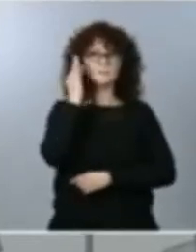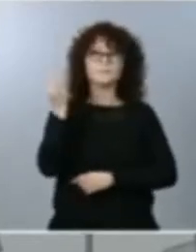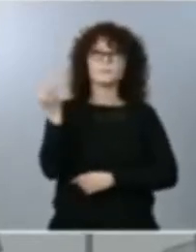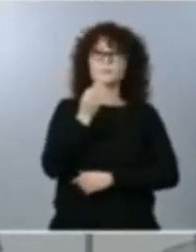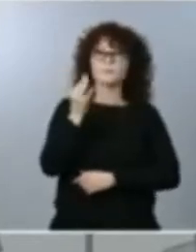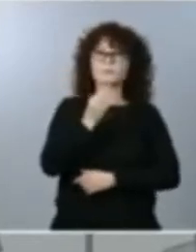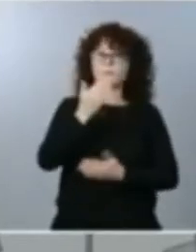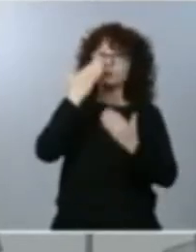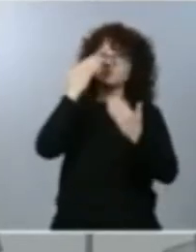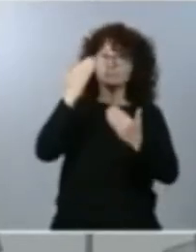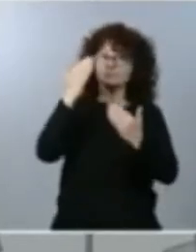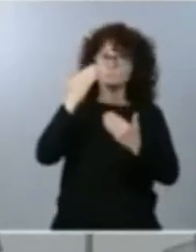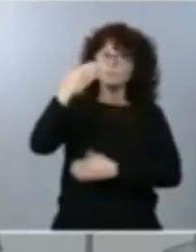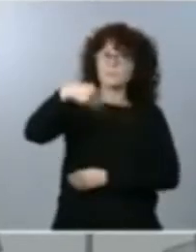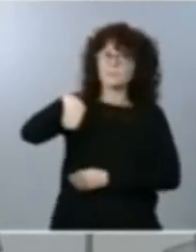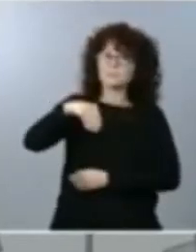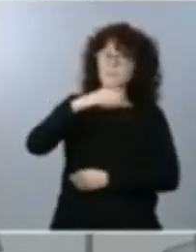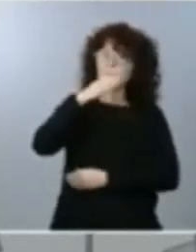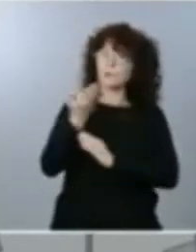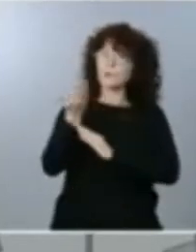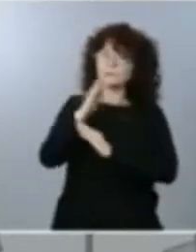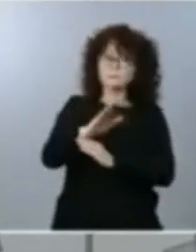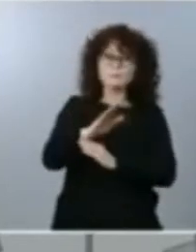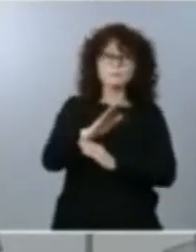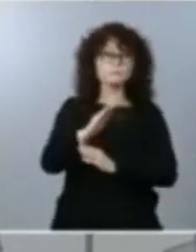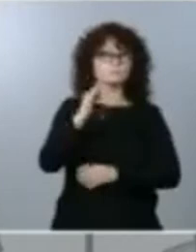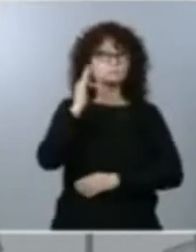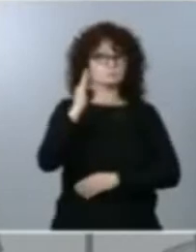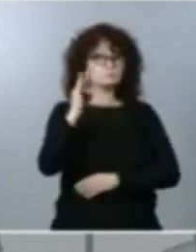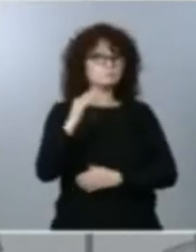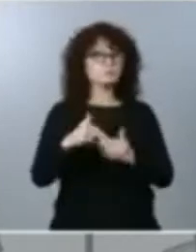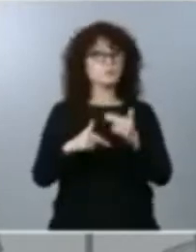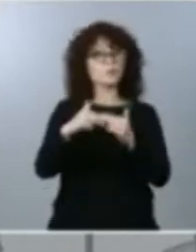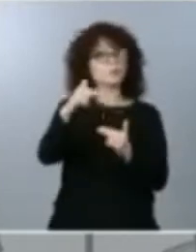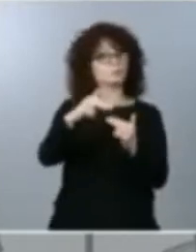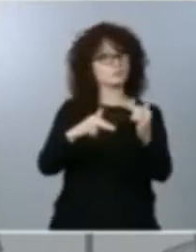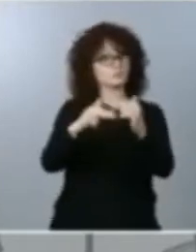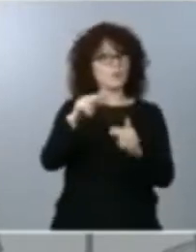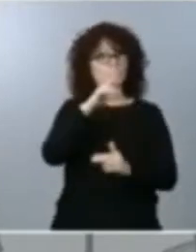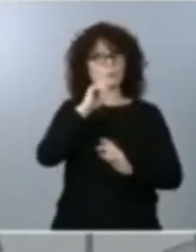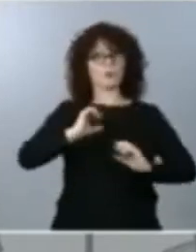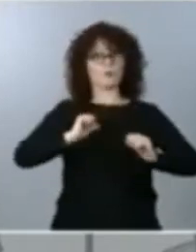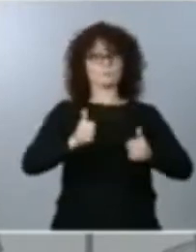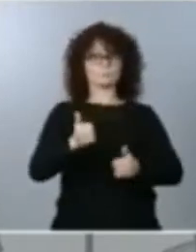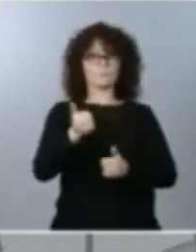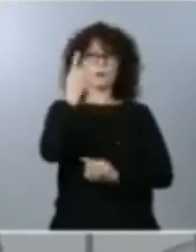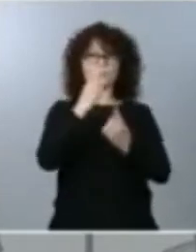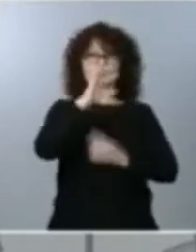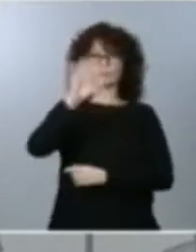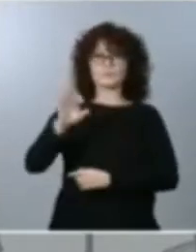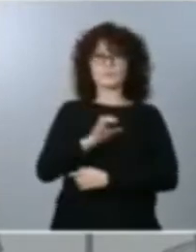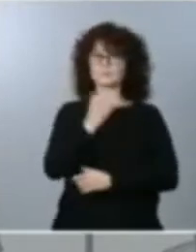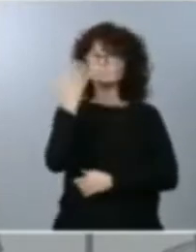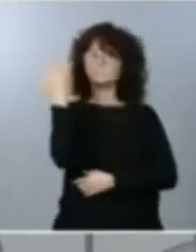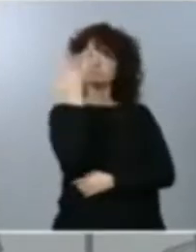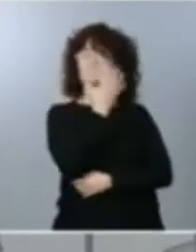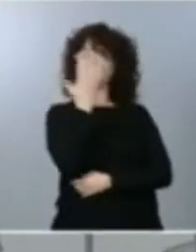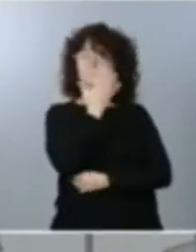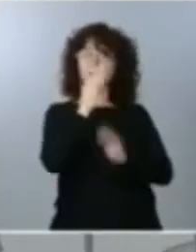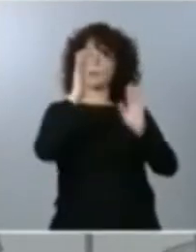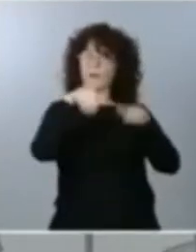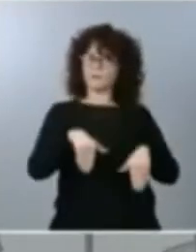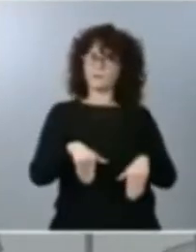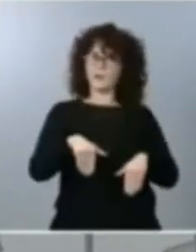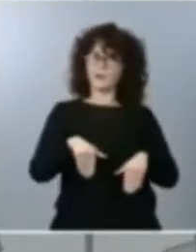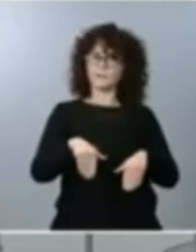presidencia por su actitud constructiva, que, a pesar de las reticencias mostradas por algunos países, nos ha llevado a lanzar un mensaje